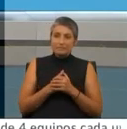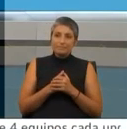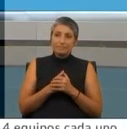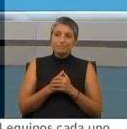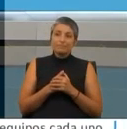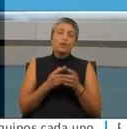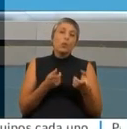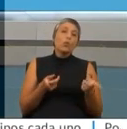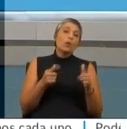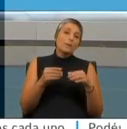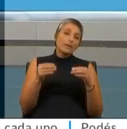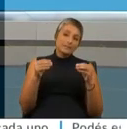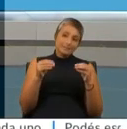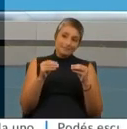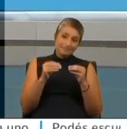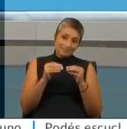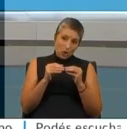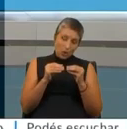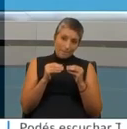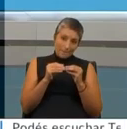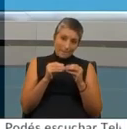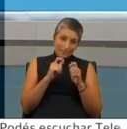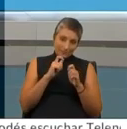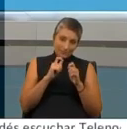devolvemos la tarjeta y las tarjetas y el siluato a Jaime. Jaime.